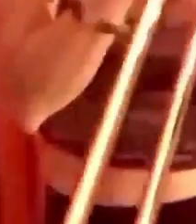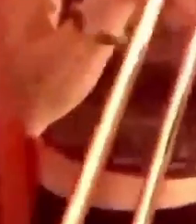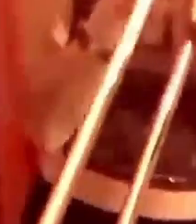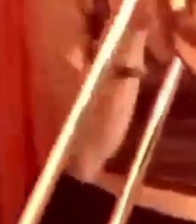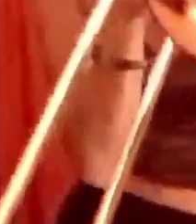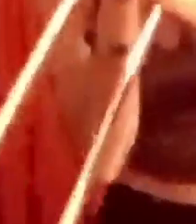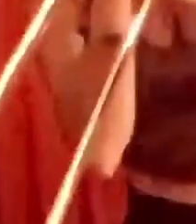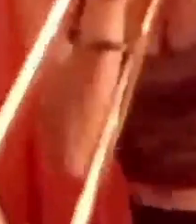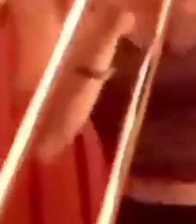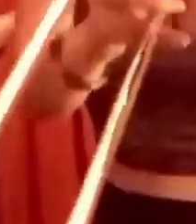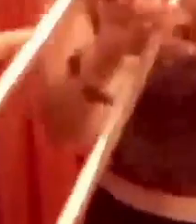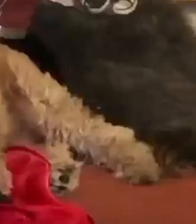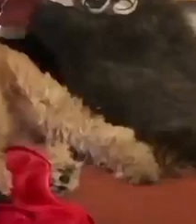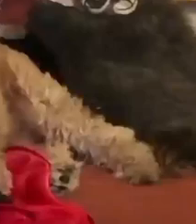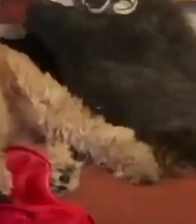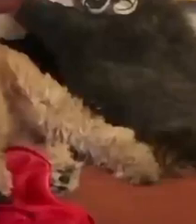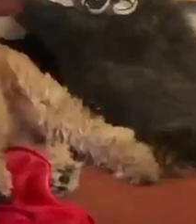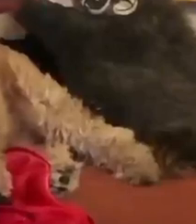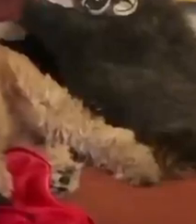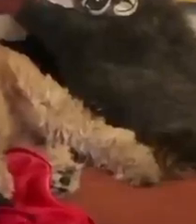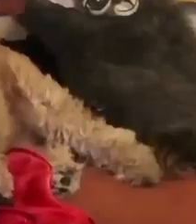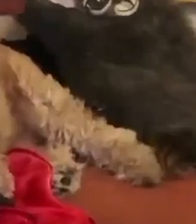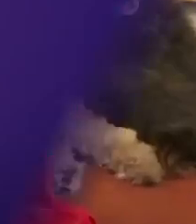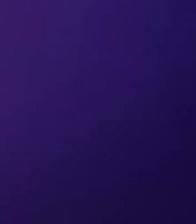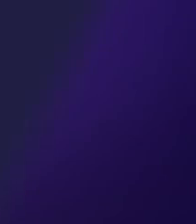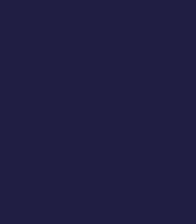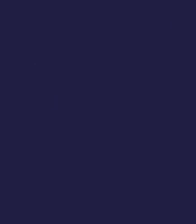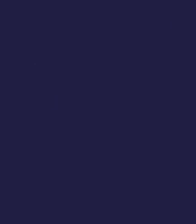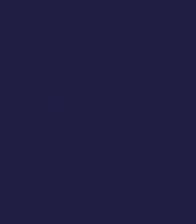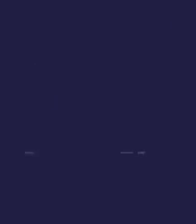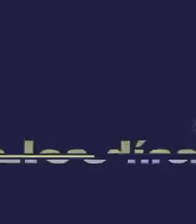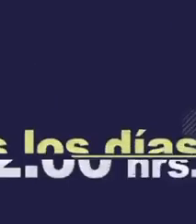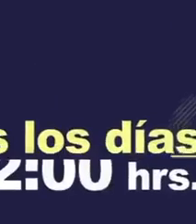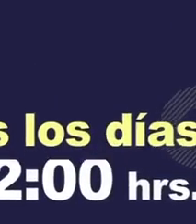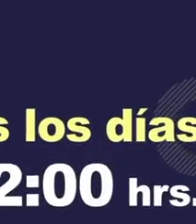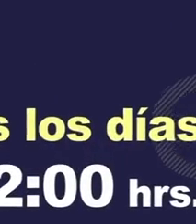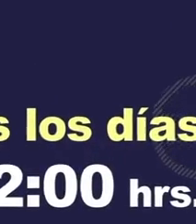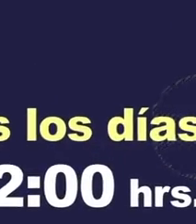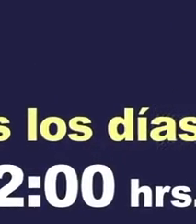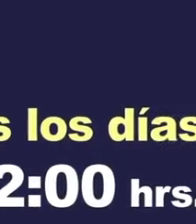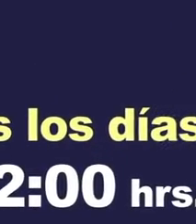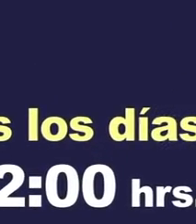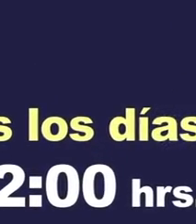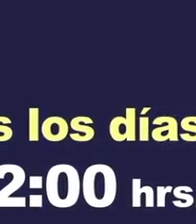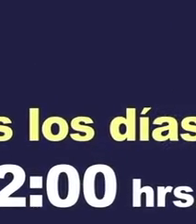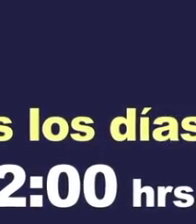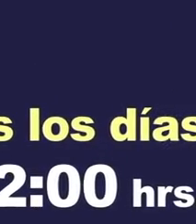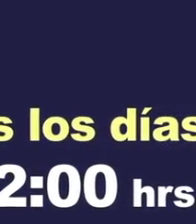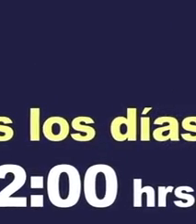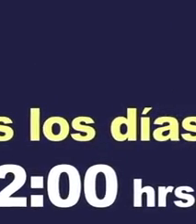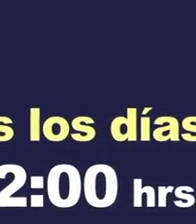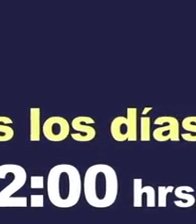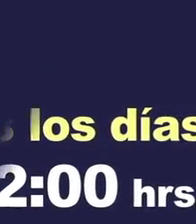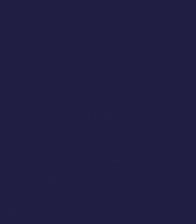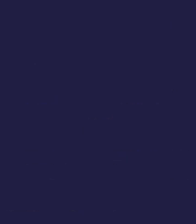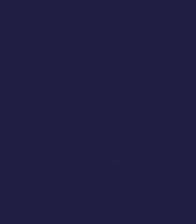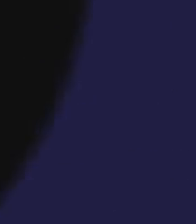las 22 horas, solo aquí, en Capital 21. Salva vidas. Quédate en casa.